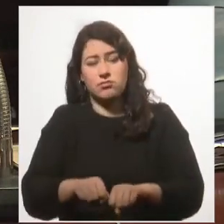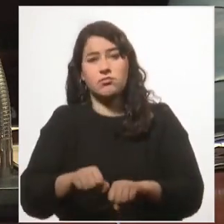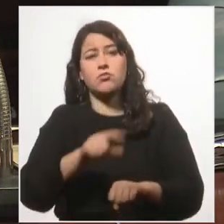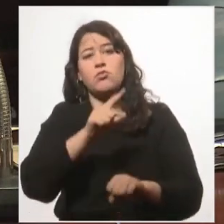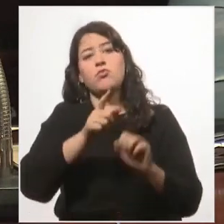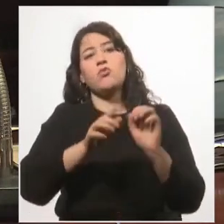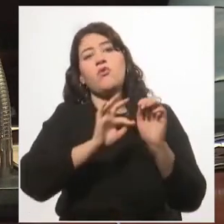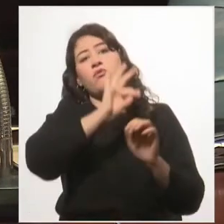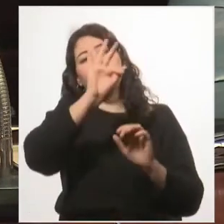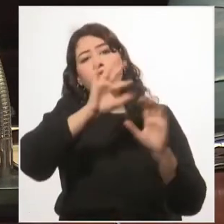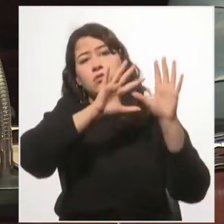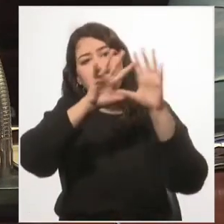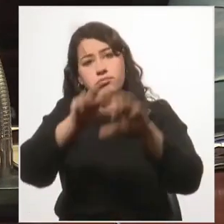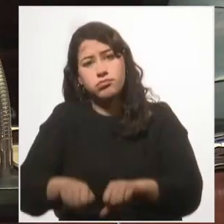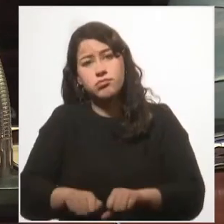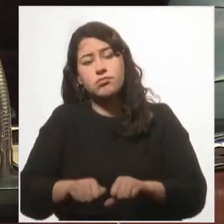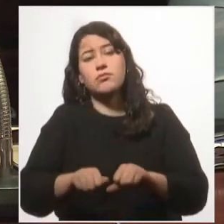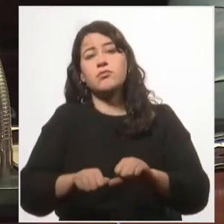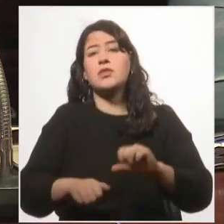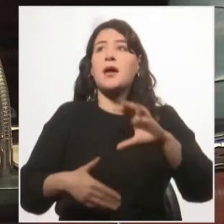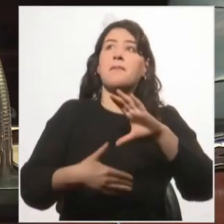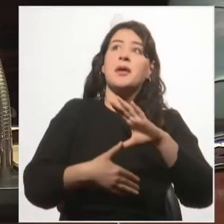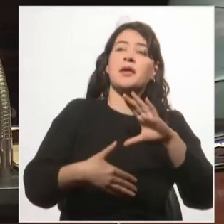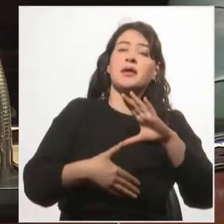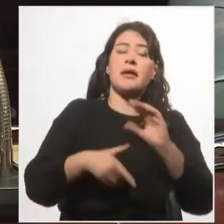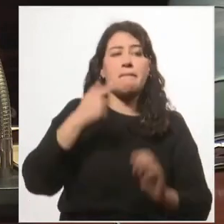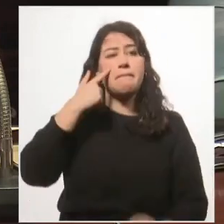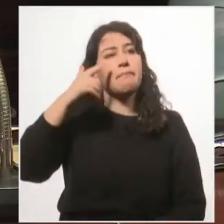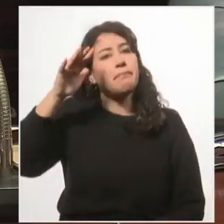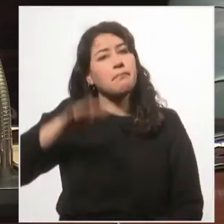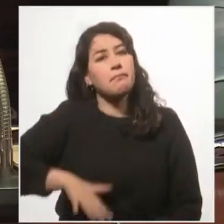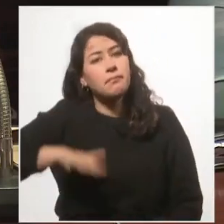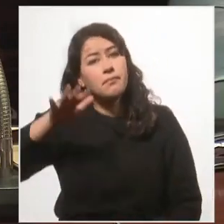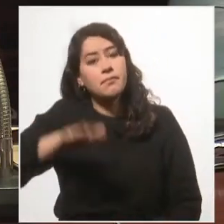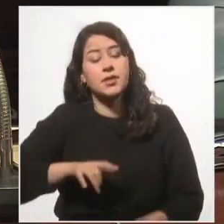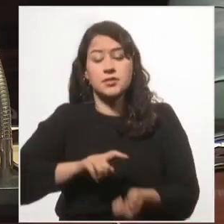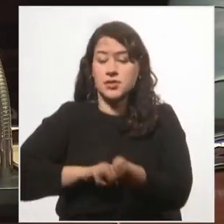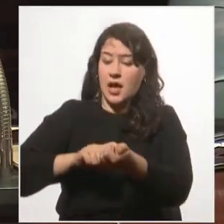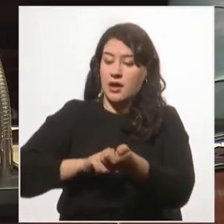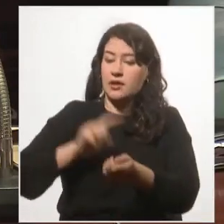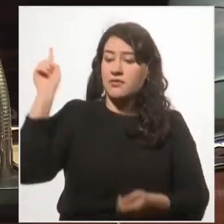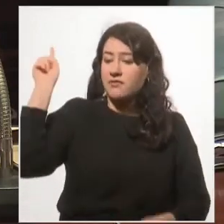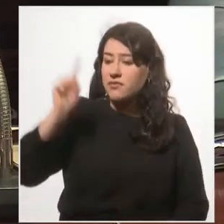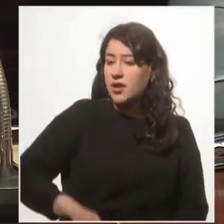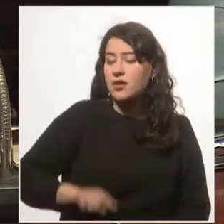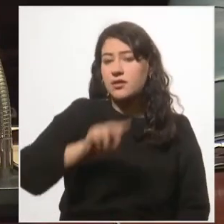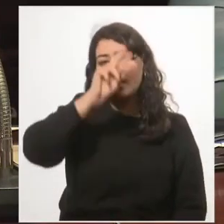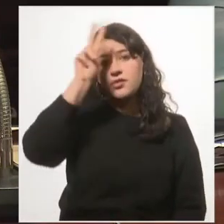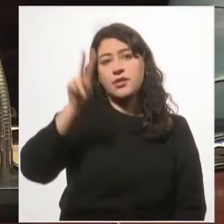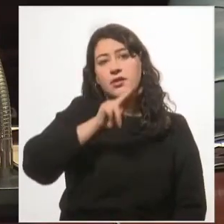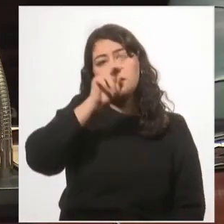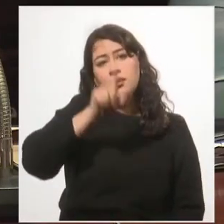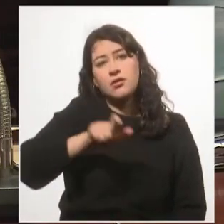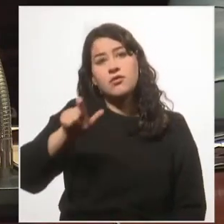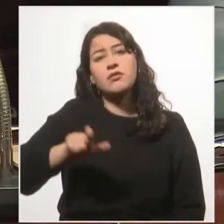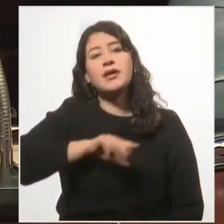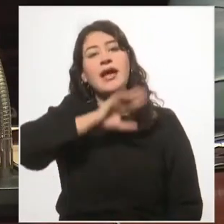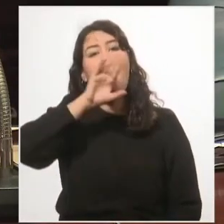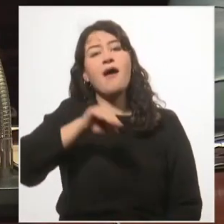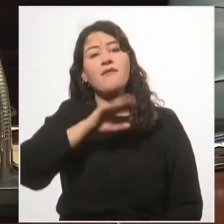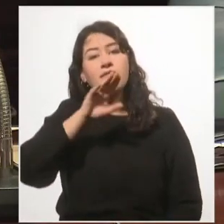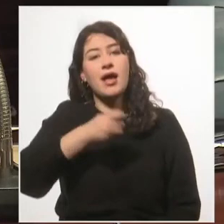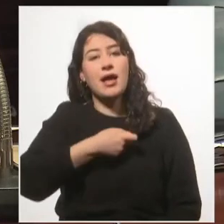invasor de esa América ingenua, que tiene sangre indígena, que habla en español